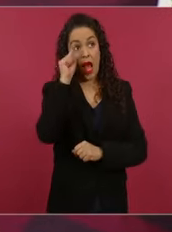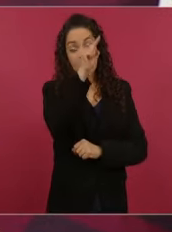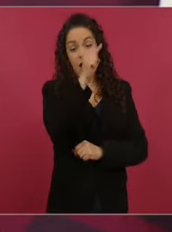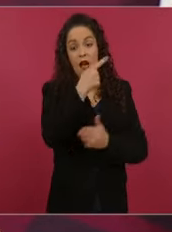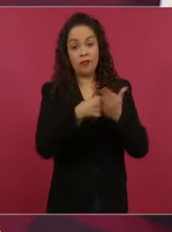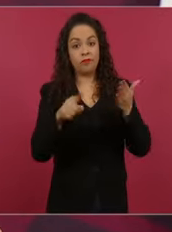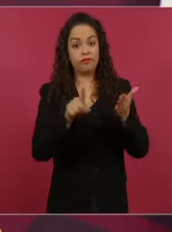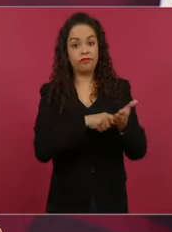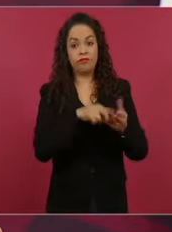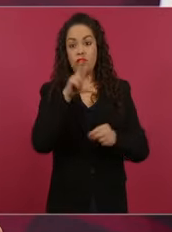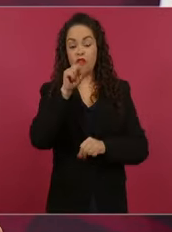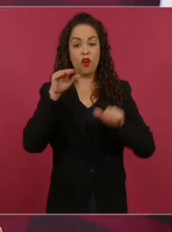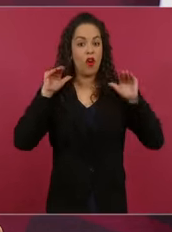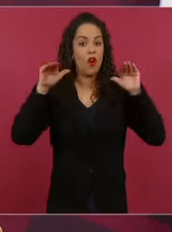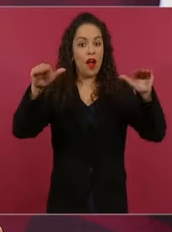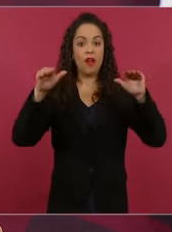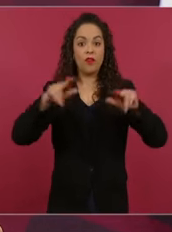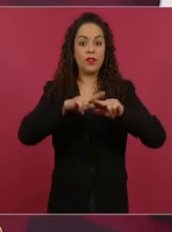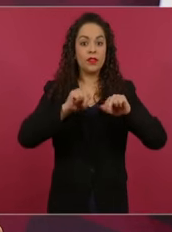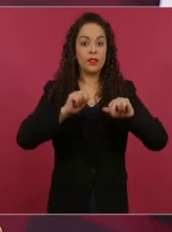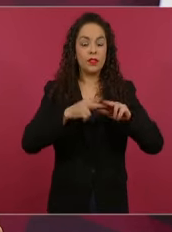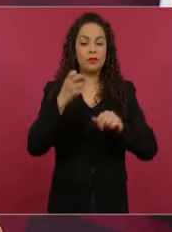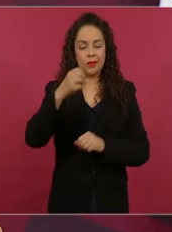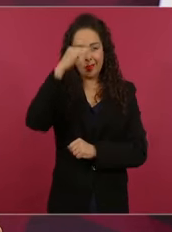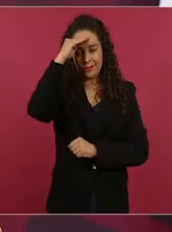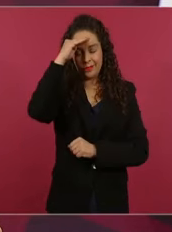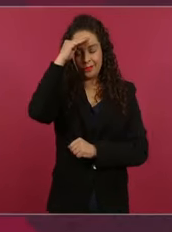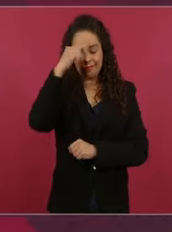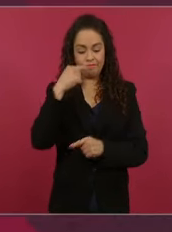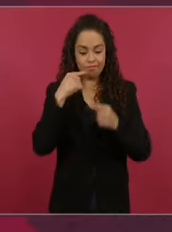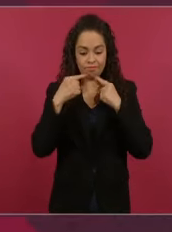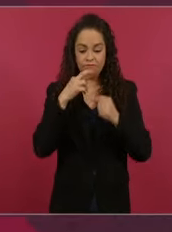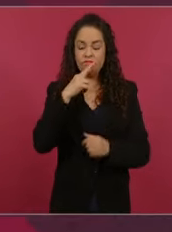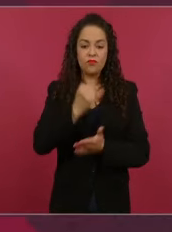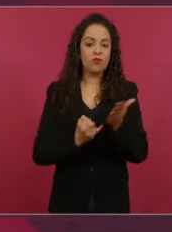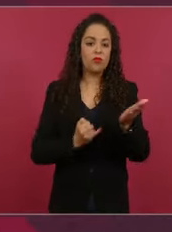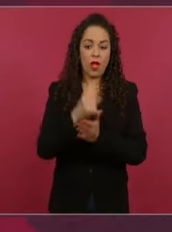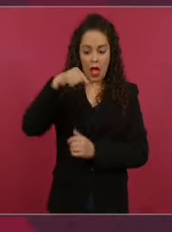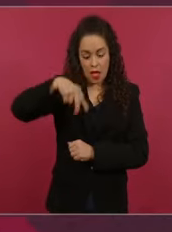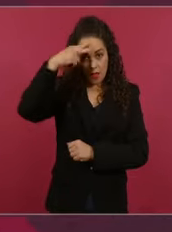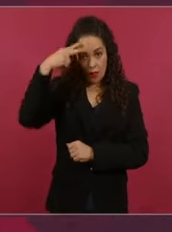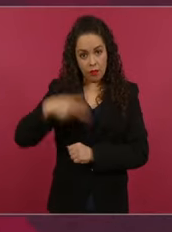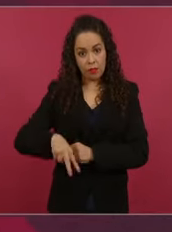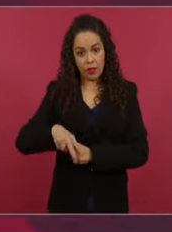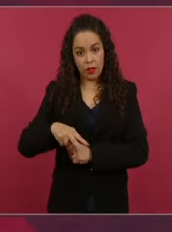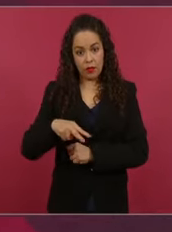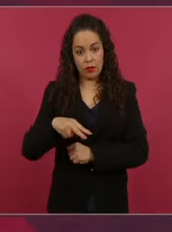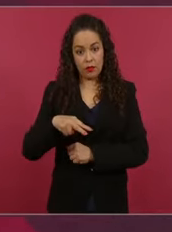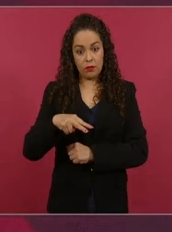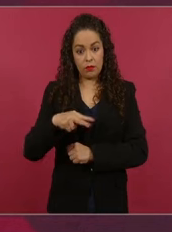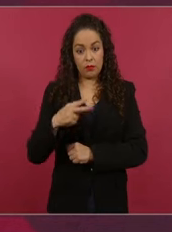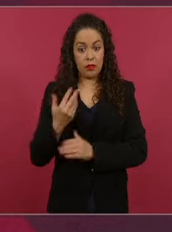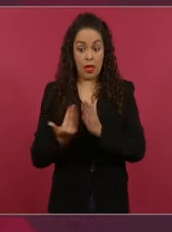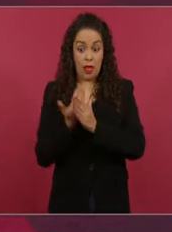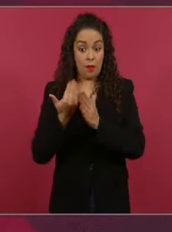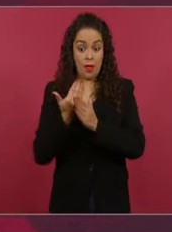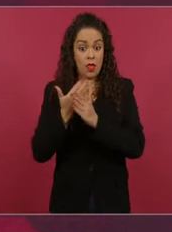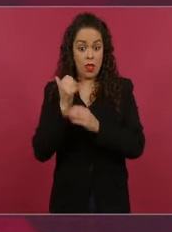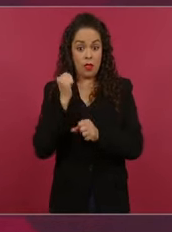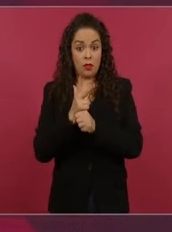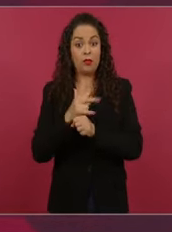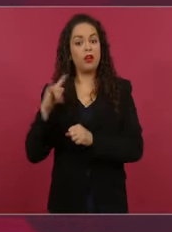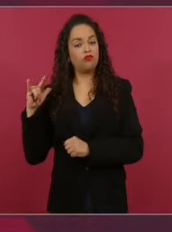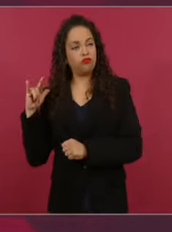avión que sale hoy mismo por la mañana y se está preparando